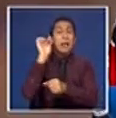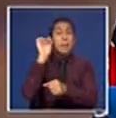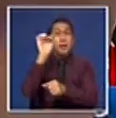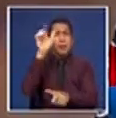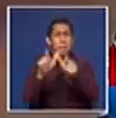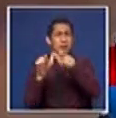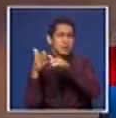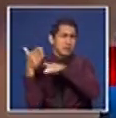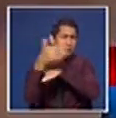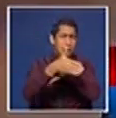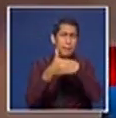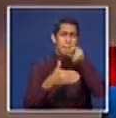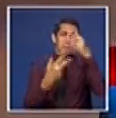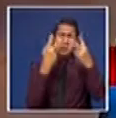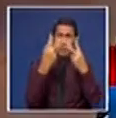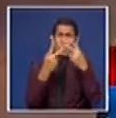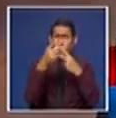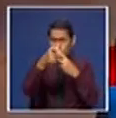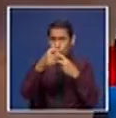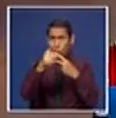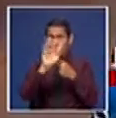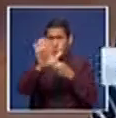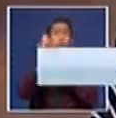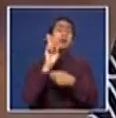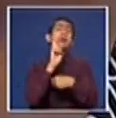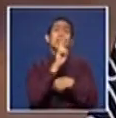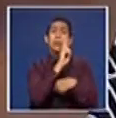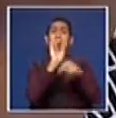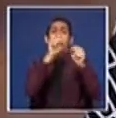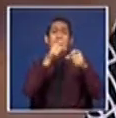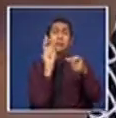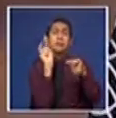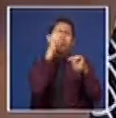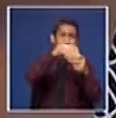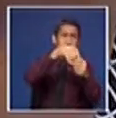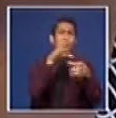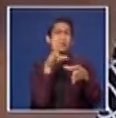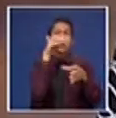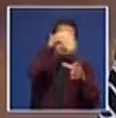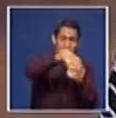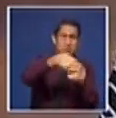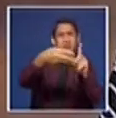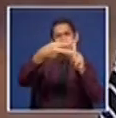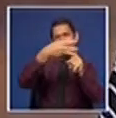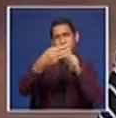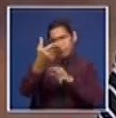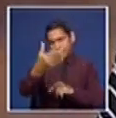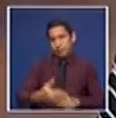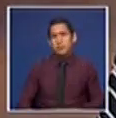personas. Y usted puede inscribir su hueca por medio de redes sociales o nominar a sus preferidas.